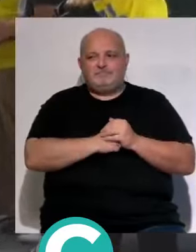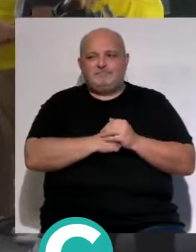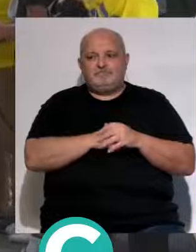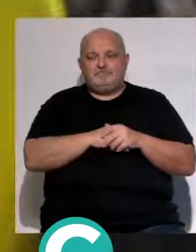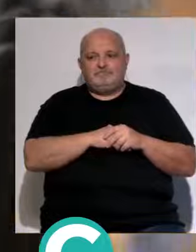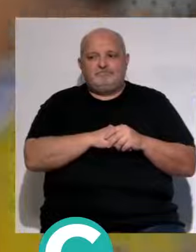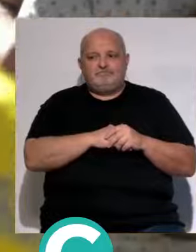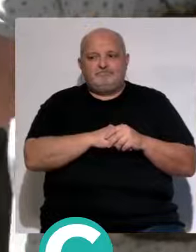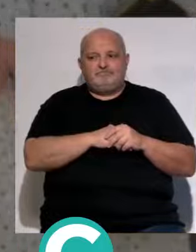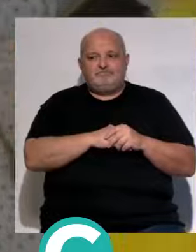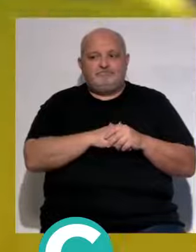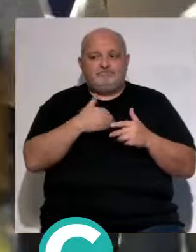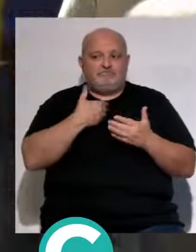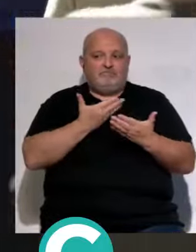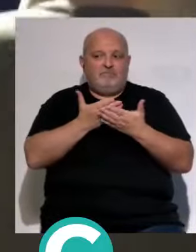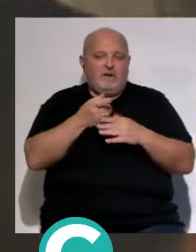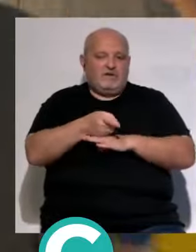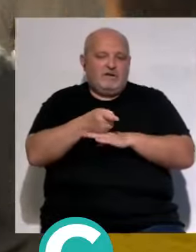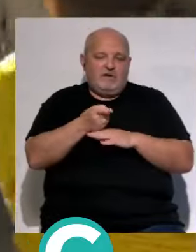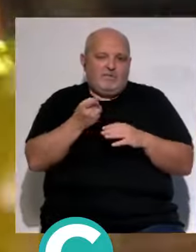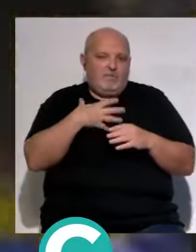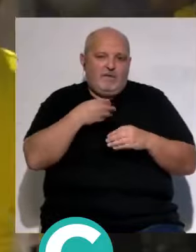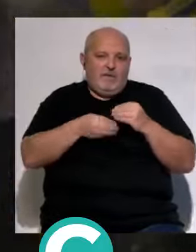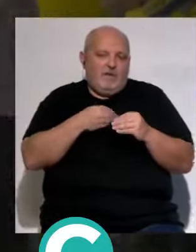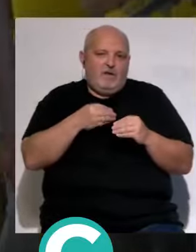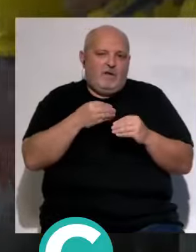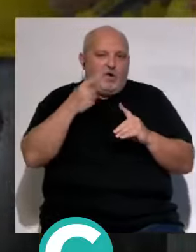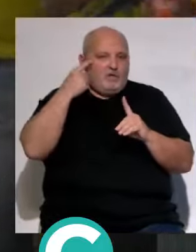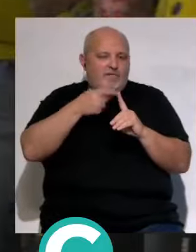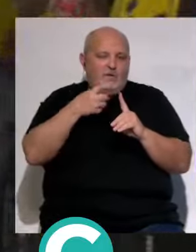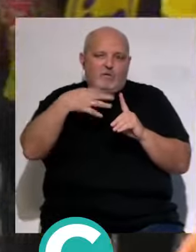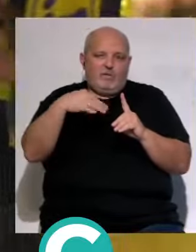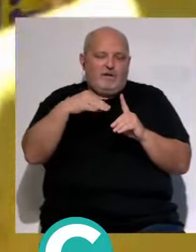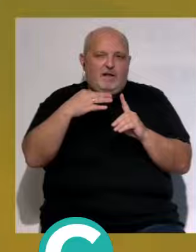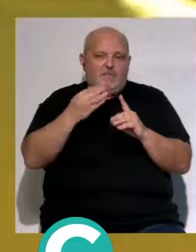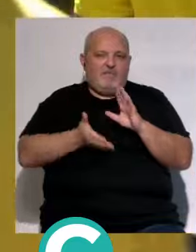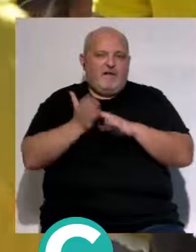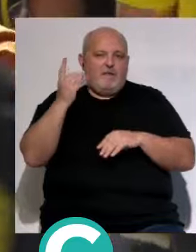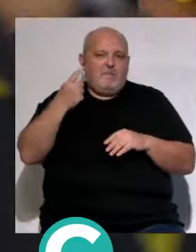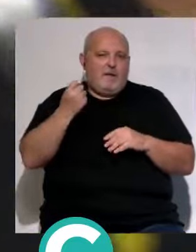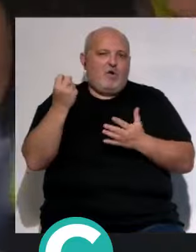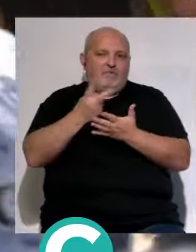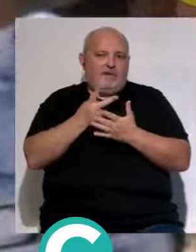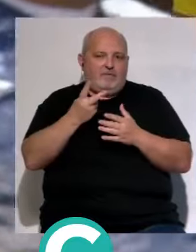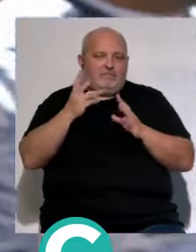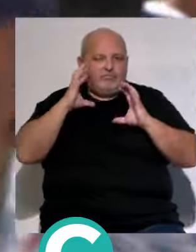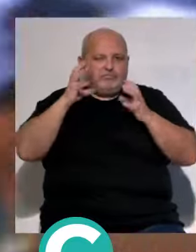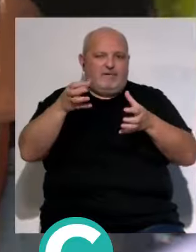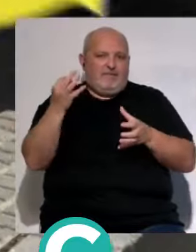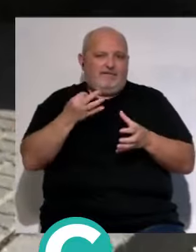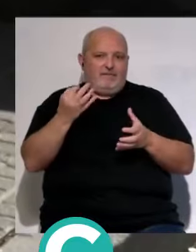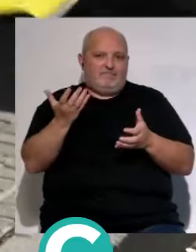pues yo yo al club le exijo que no podemos tener otro objetivo que no sea el ascenso de primera división no hay otro